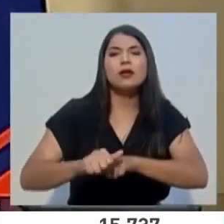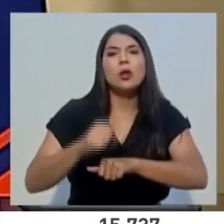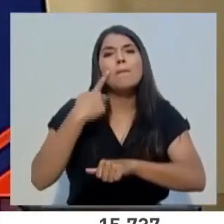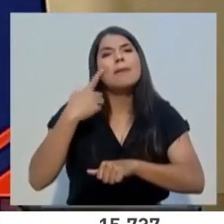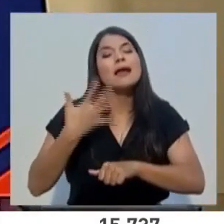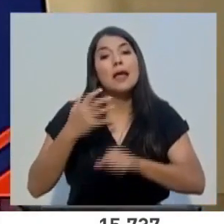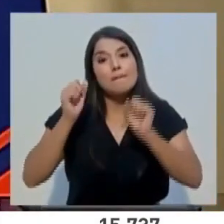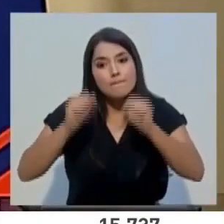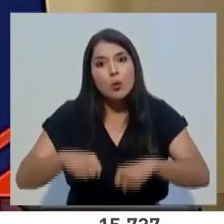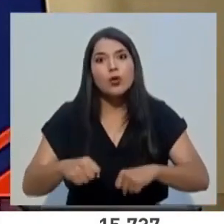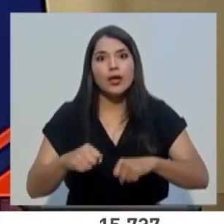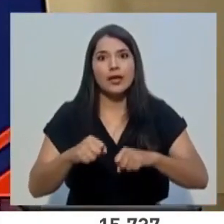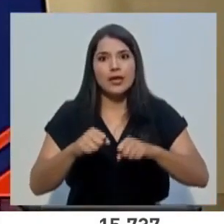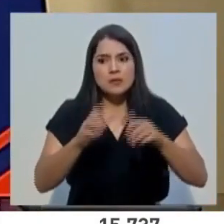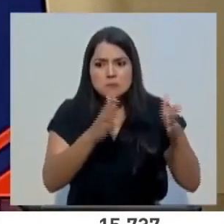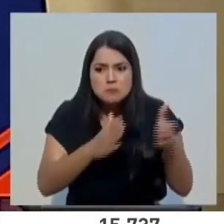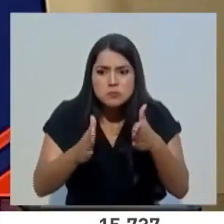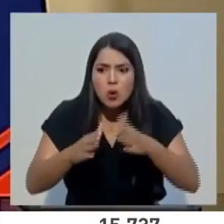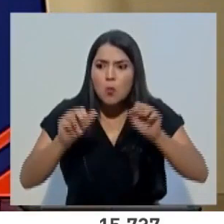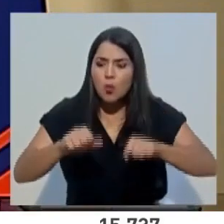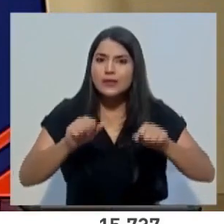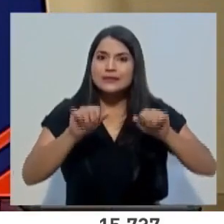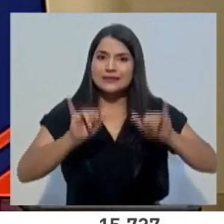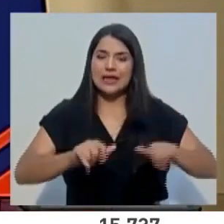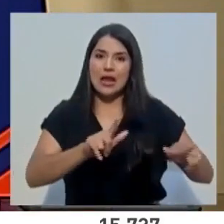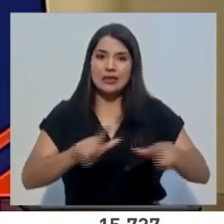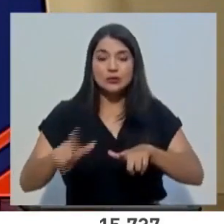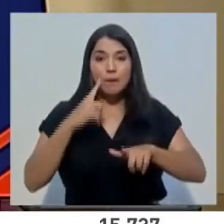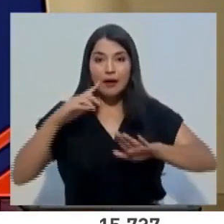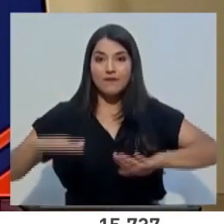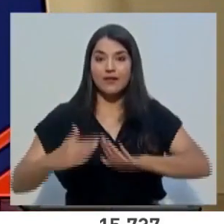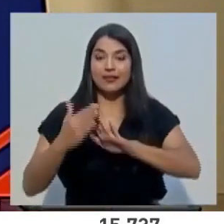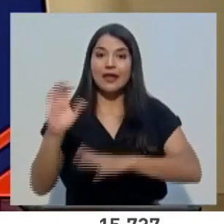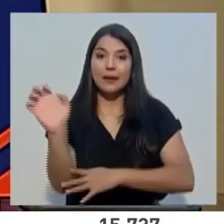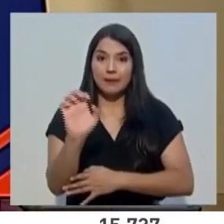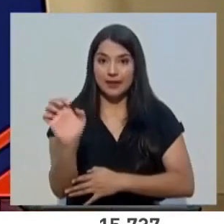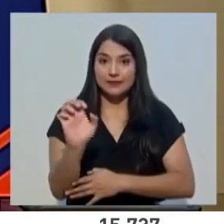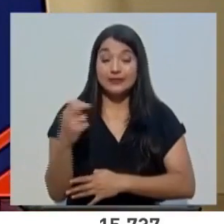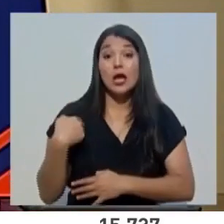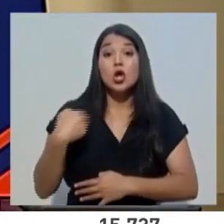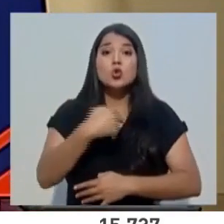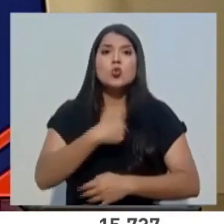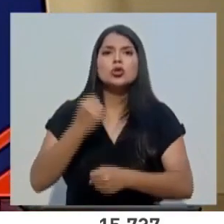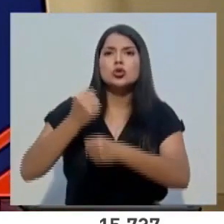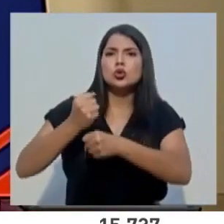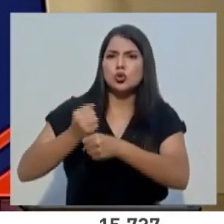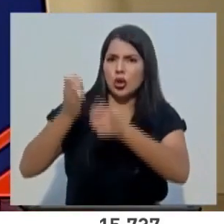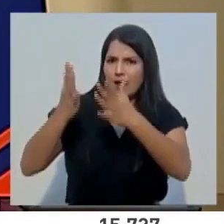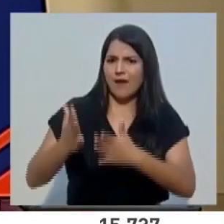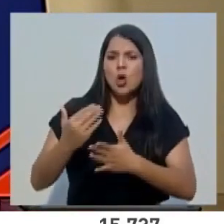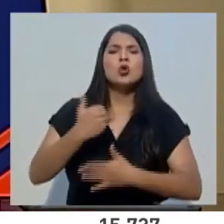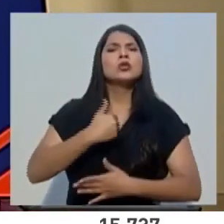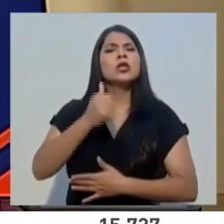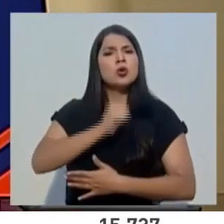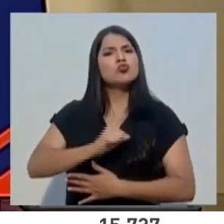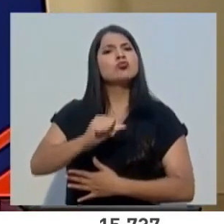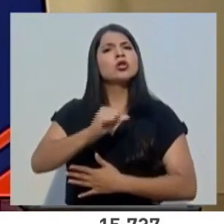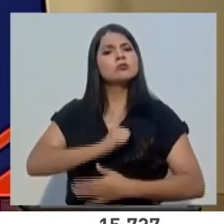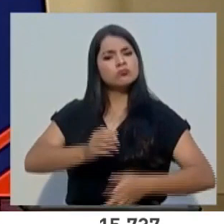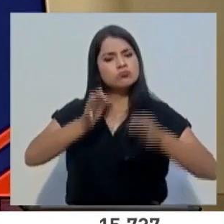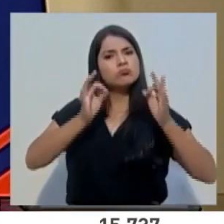en preparativos y respuesta para esta emergencia. Nuestro personal se ha comportado en una forma